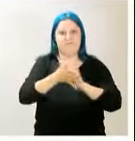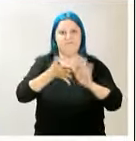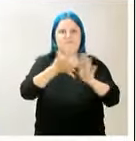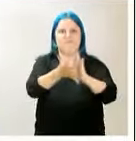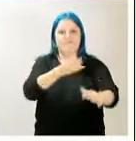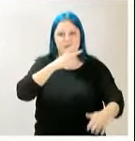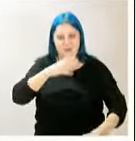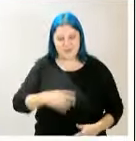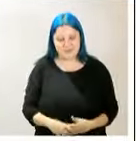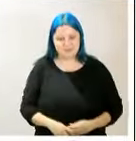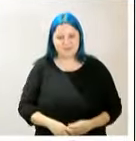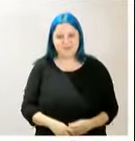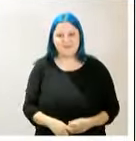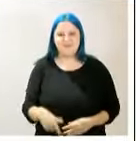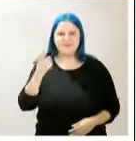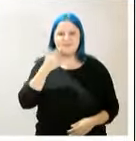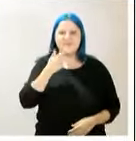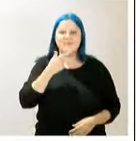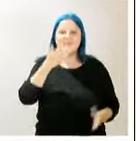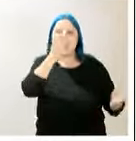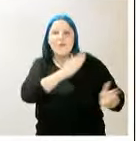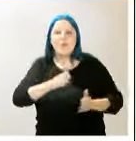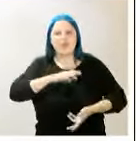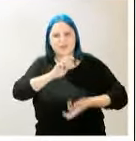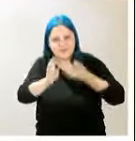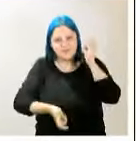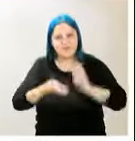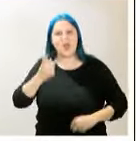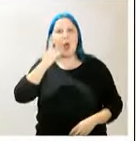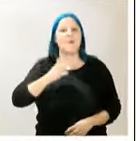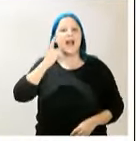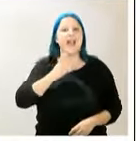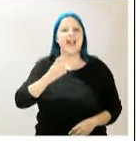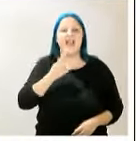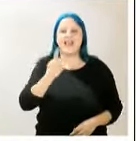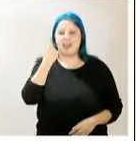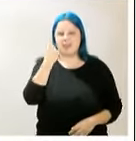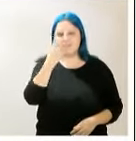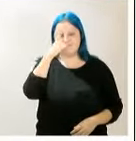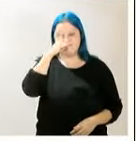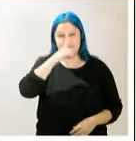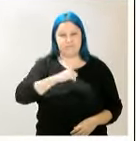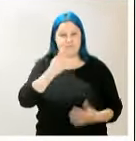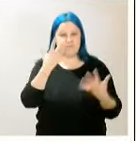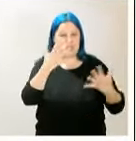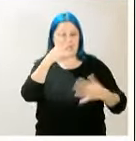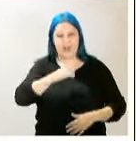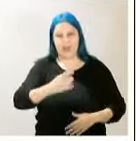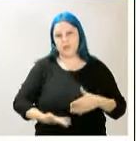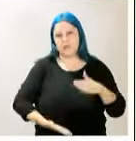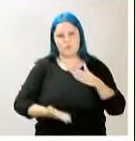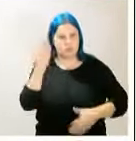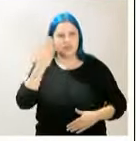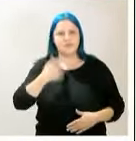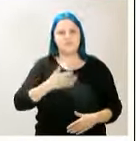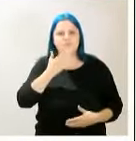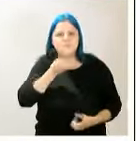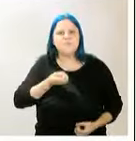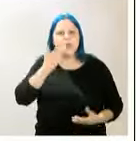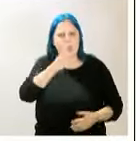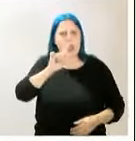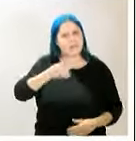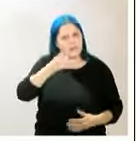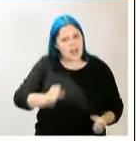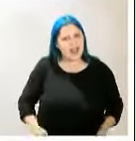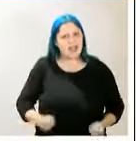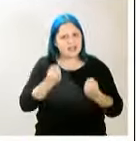el proceso de reestructuración bancaria lleva durando en nuestro país más de una década. Desde el anuncio del primer rescate a Caja